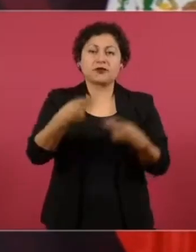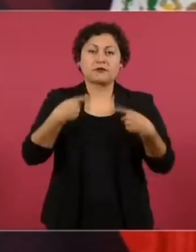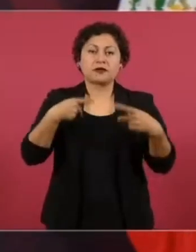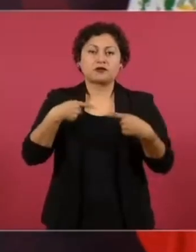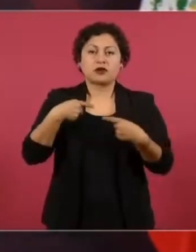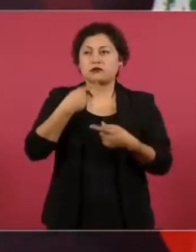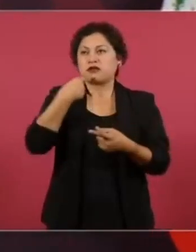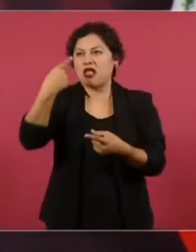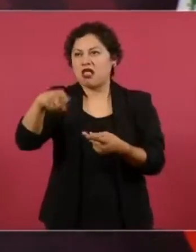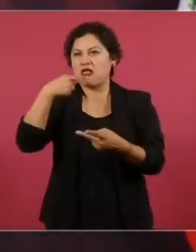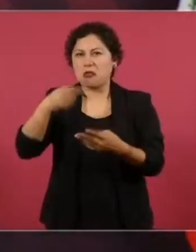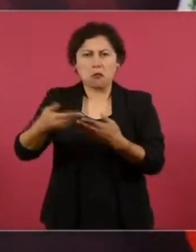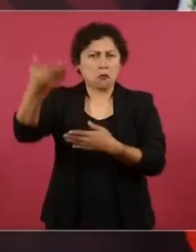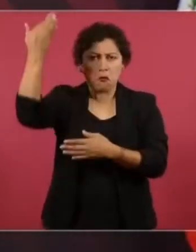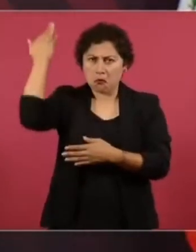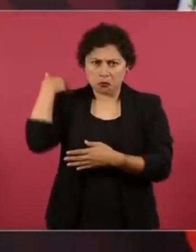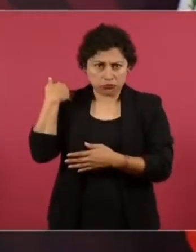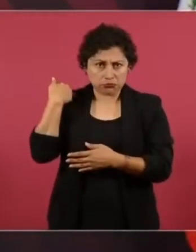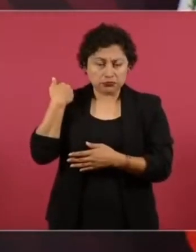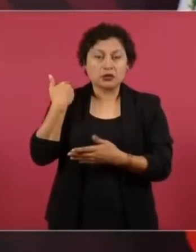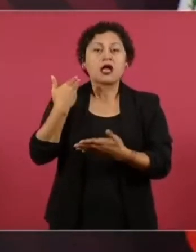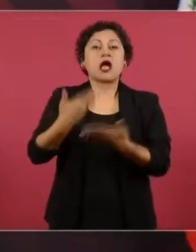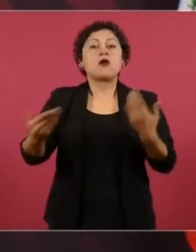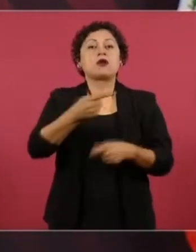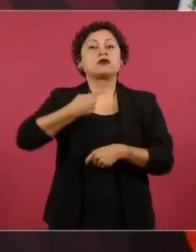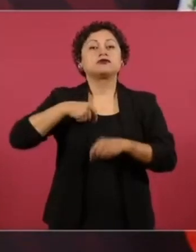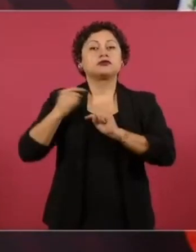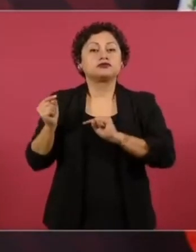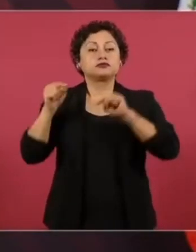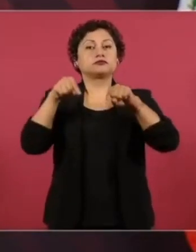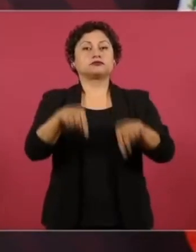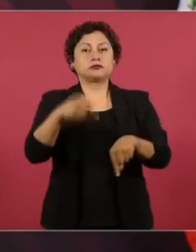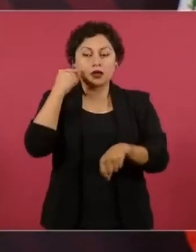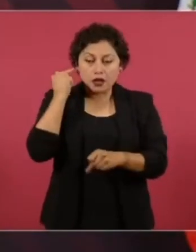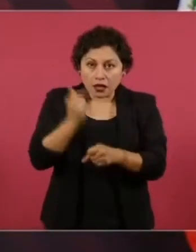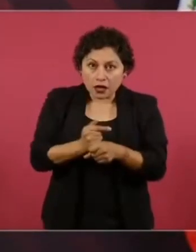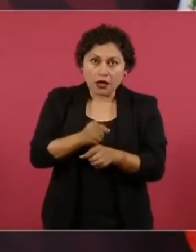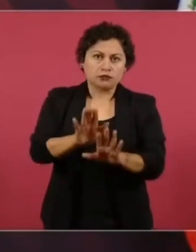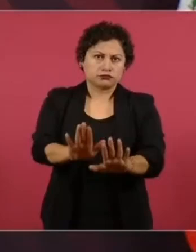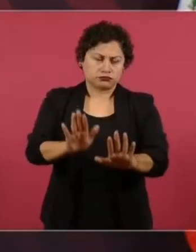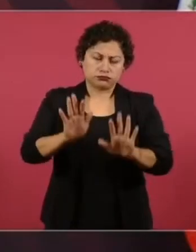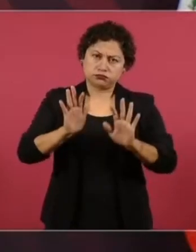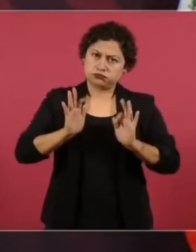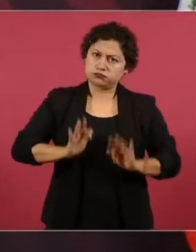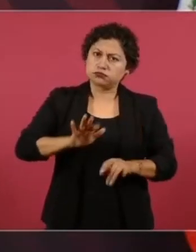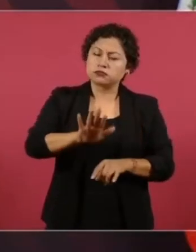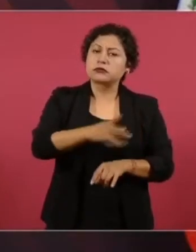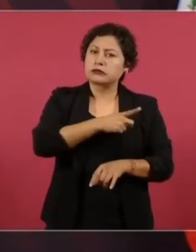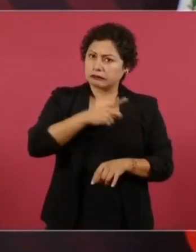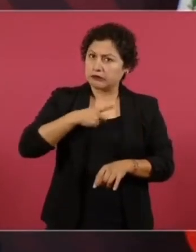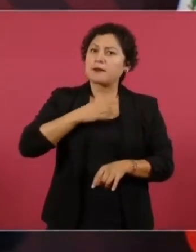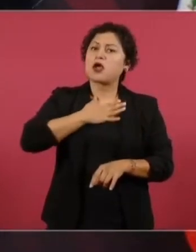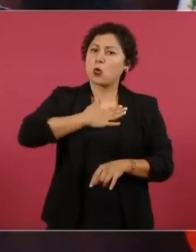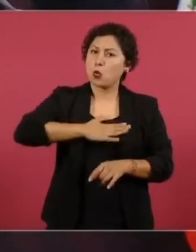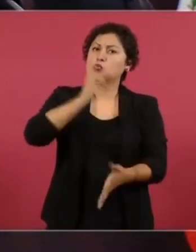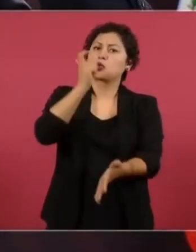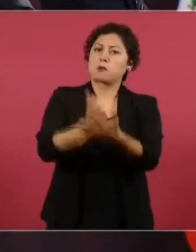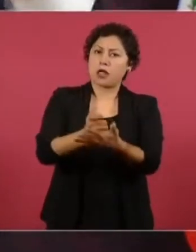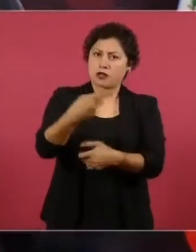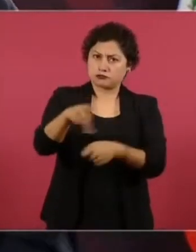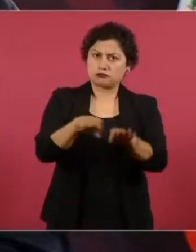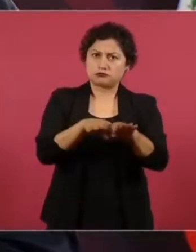nosotros decidimos hacer justicia y pagarles por